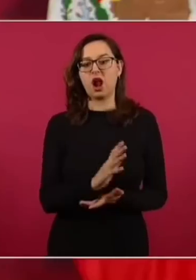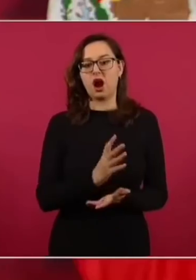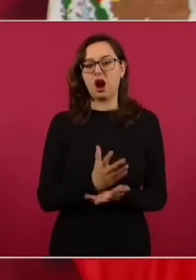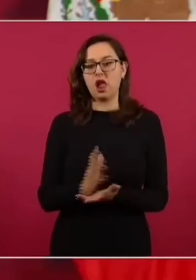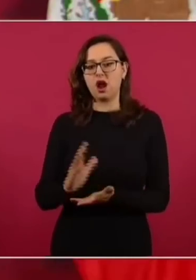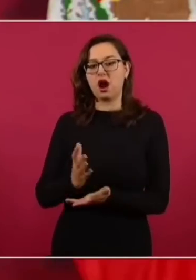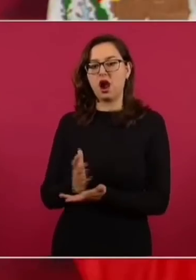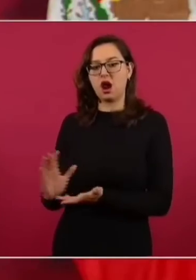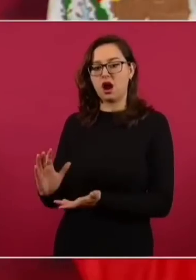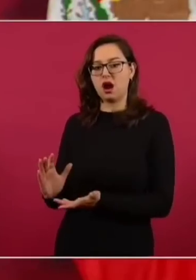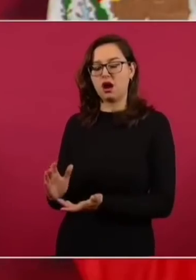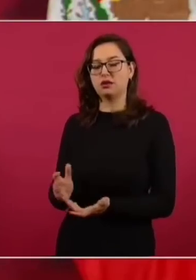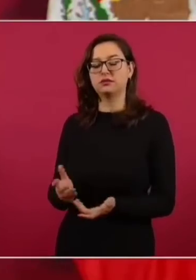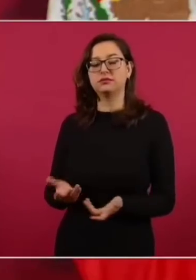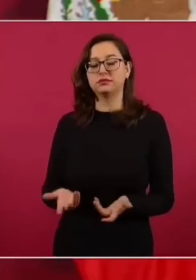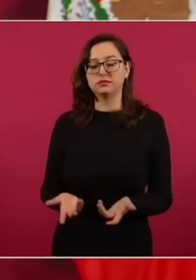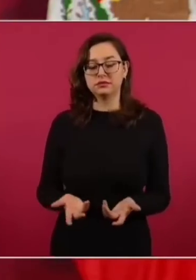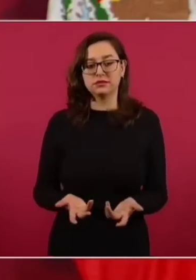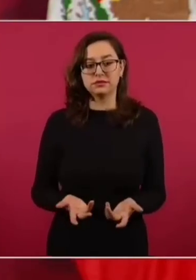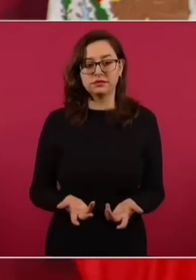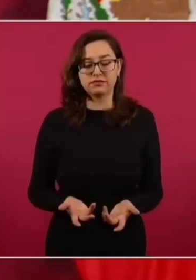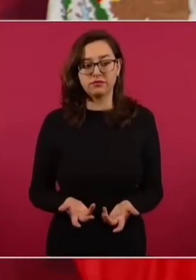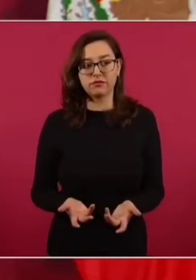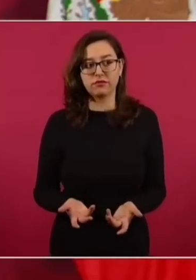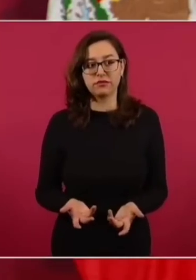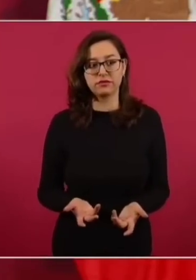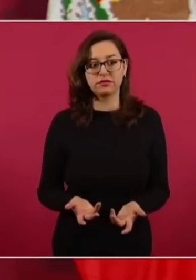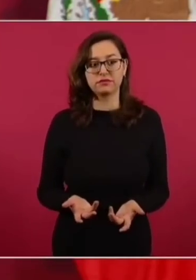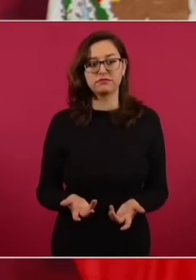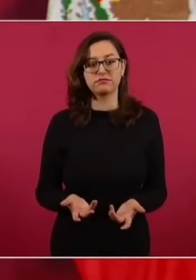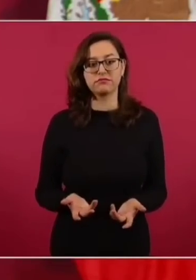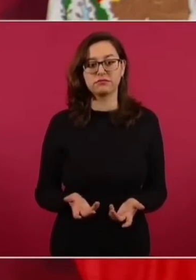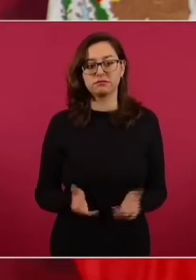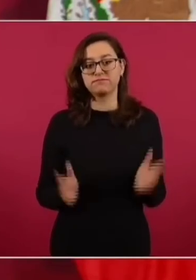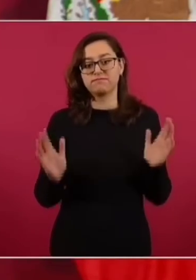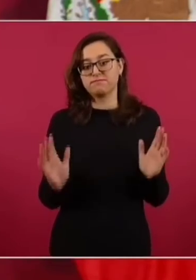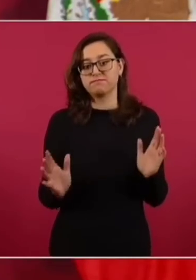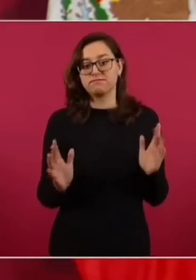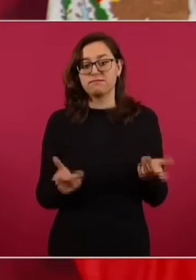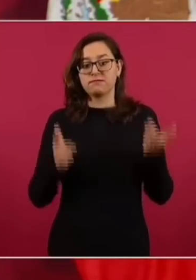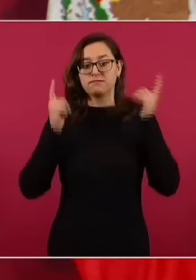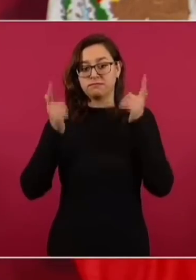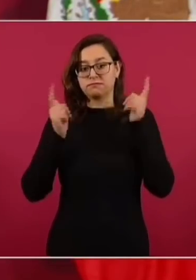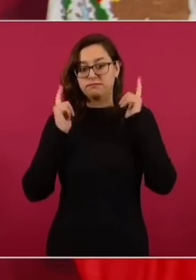Ojalá y eso no siga sucediendo.